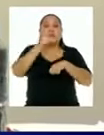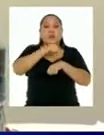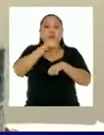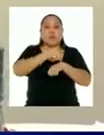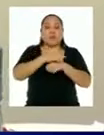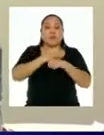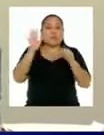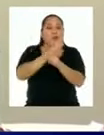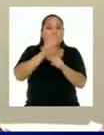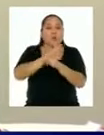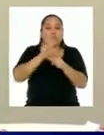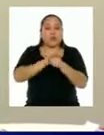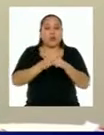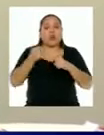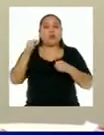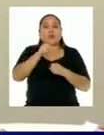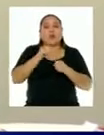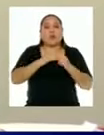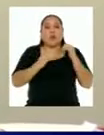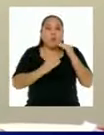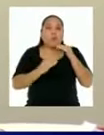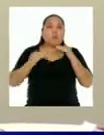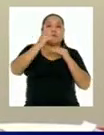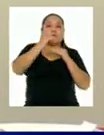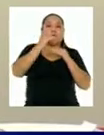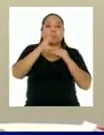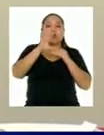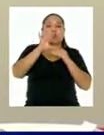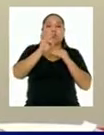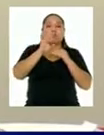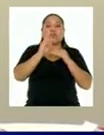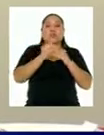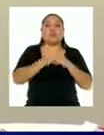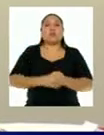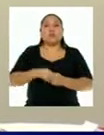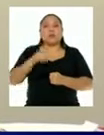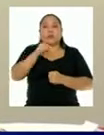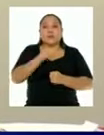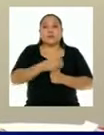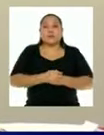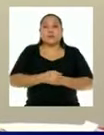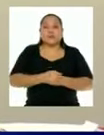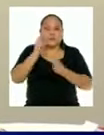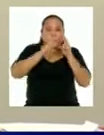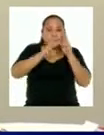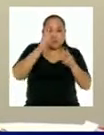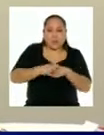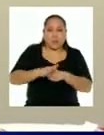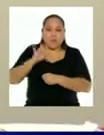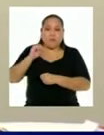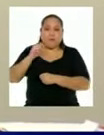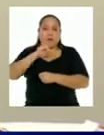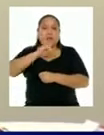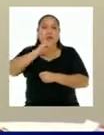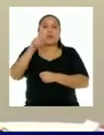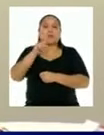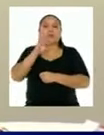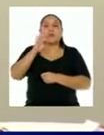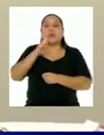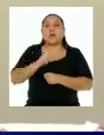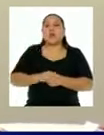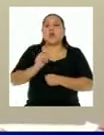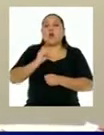completado a los mayores de ochenta. La distribución a las regiones de la Pfizer o la AstraZeneca depende